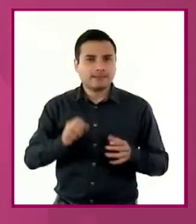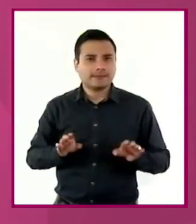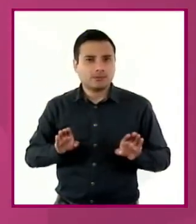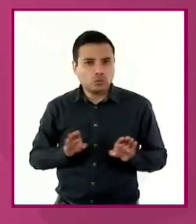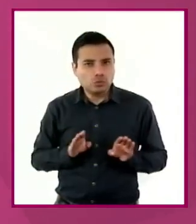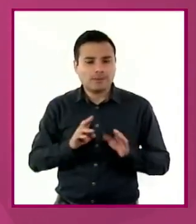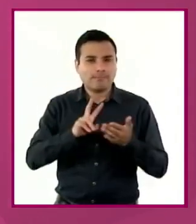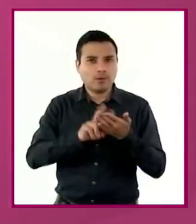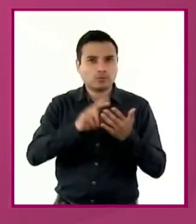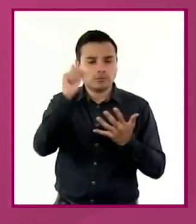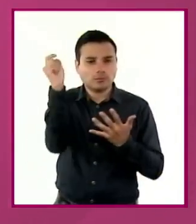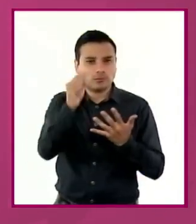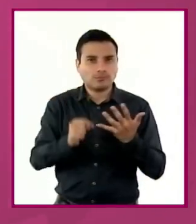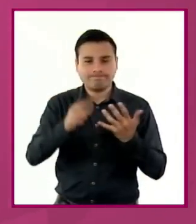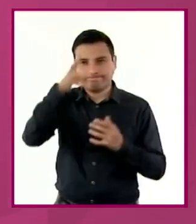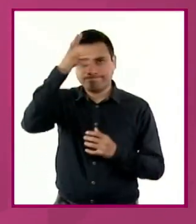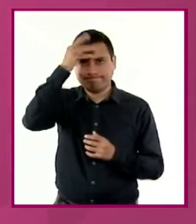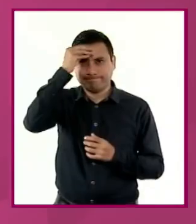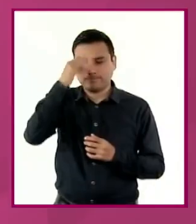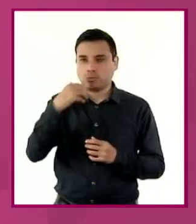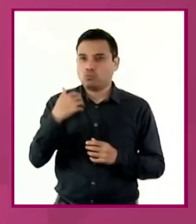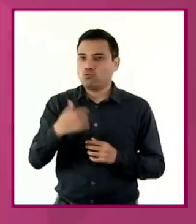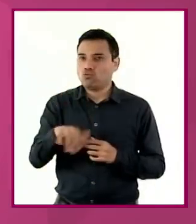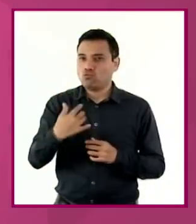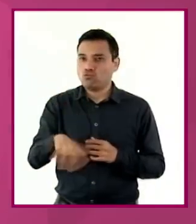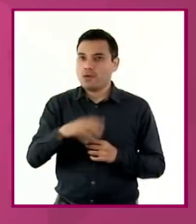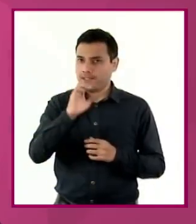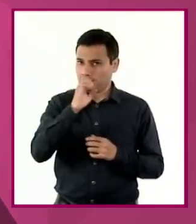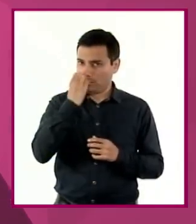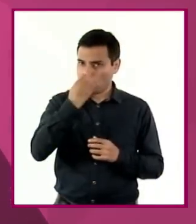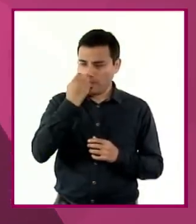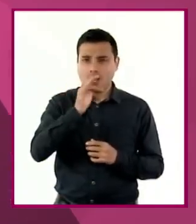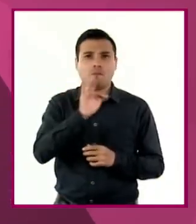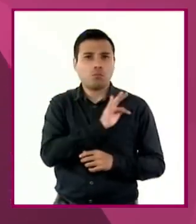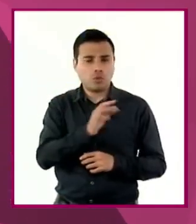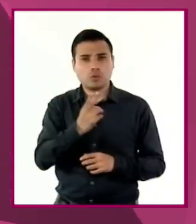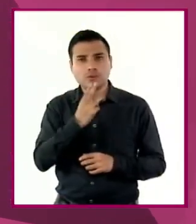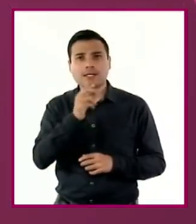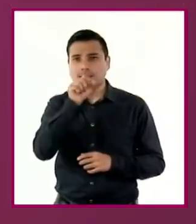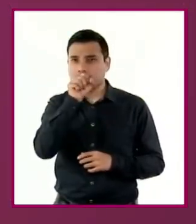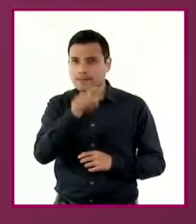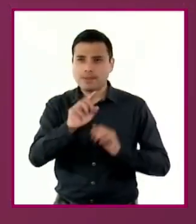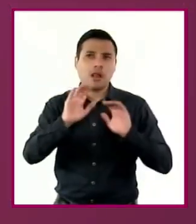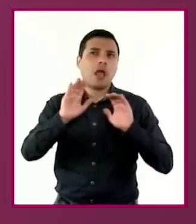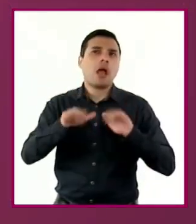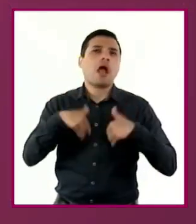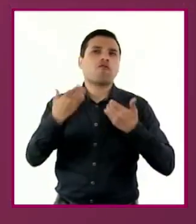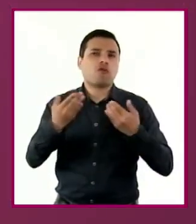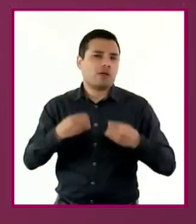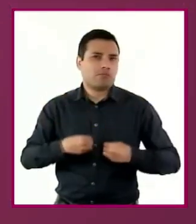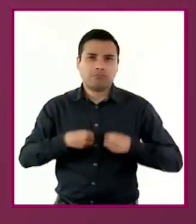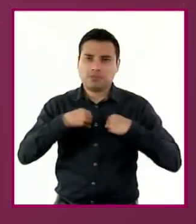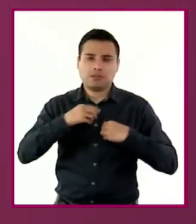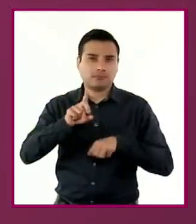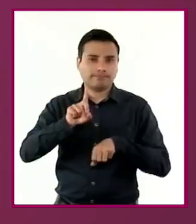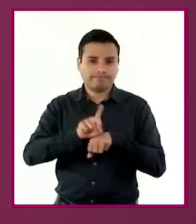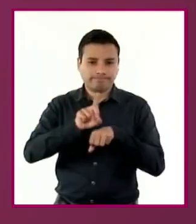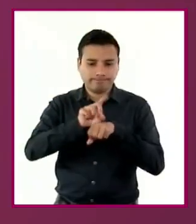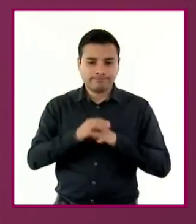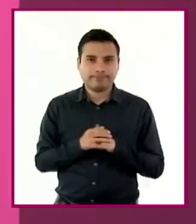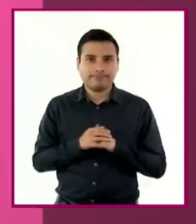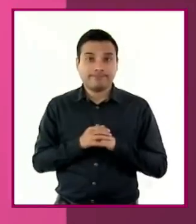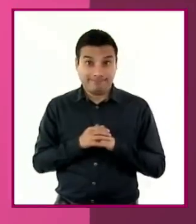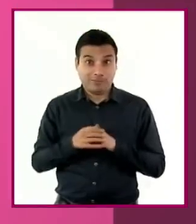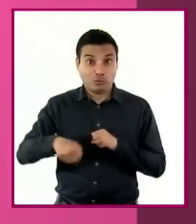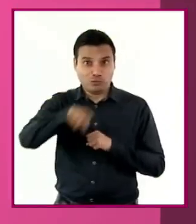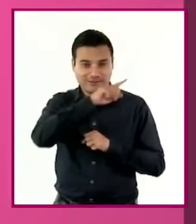fundamentales, no solo para la escuela, sino para la vida diaria. Finalmente, los invito a seguir